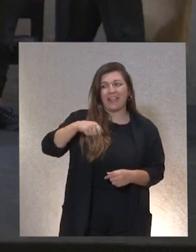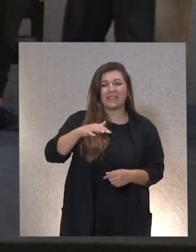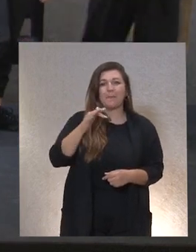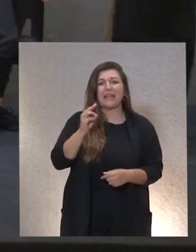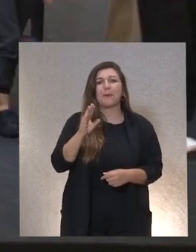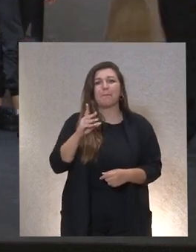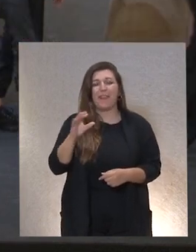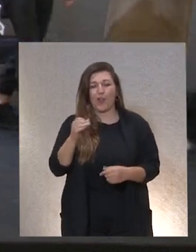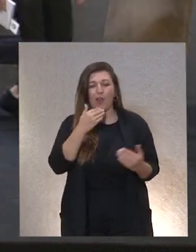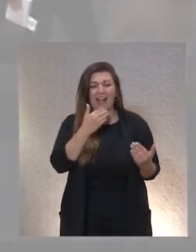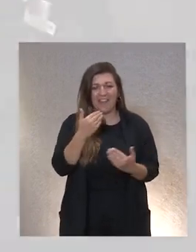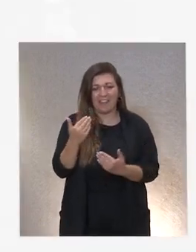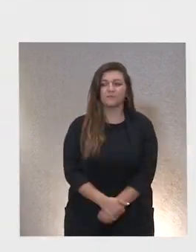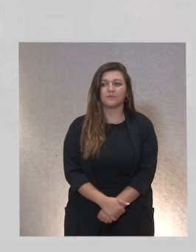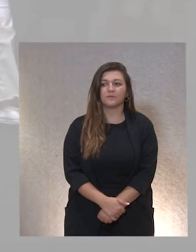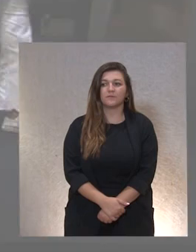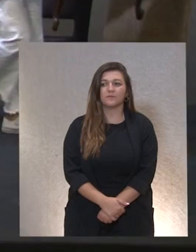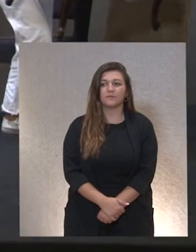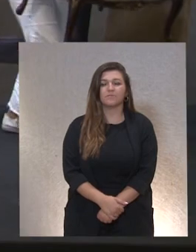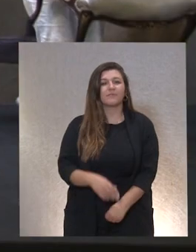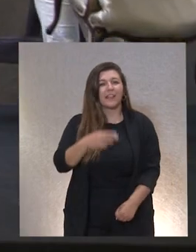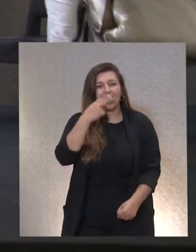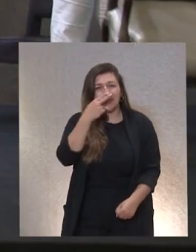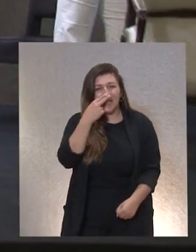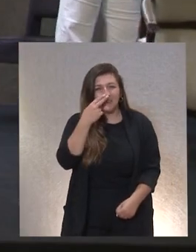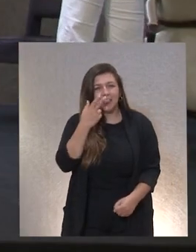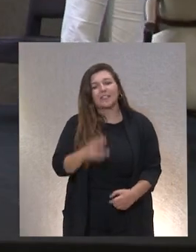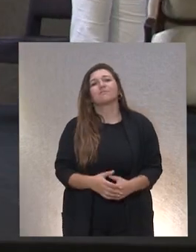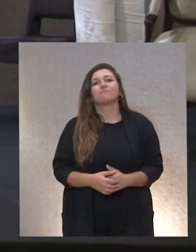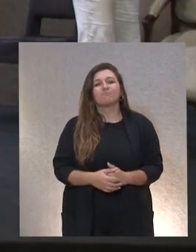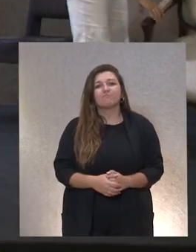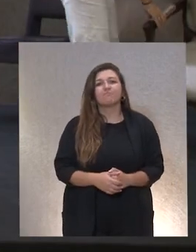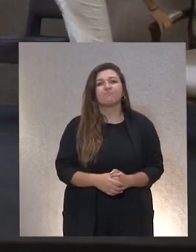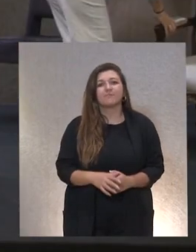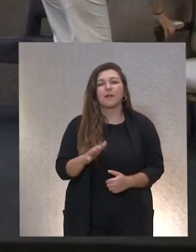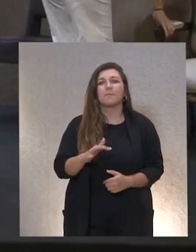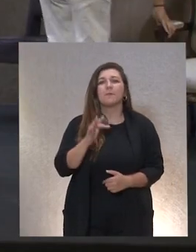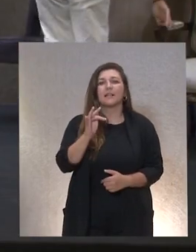muchas gracias que interesante y además